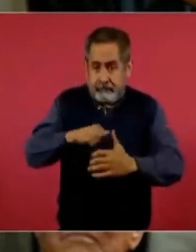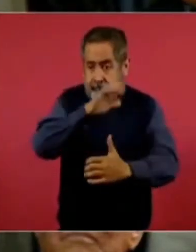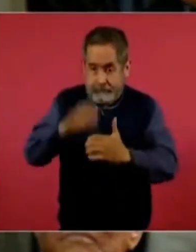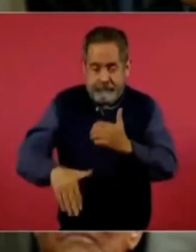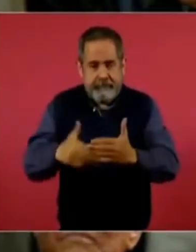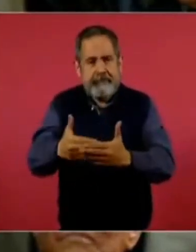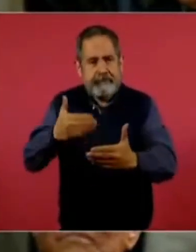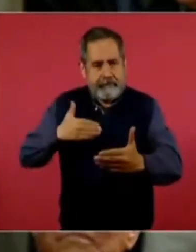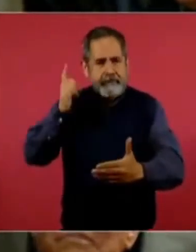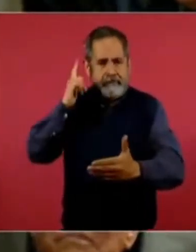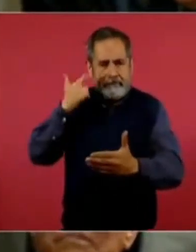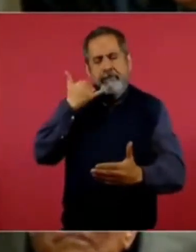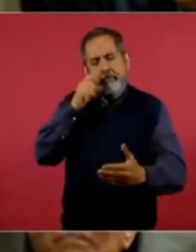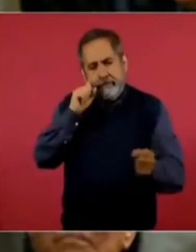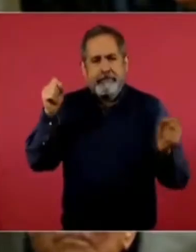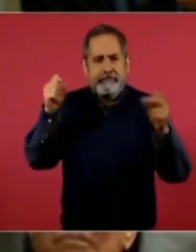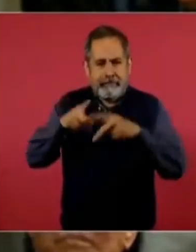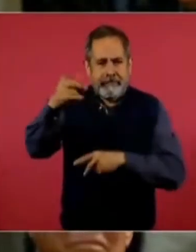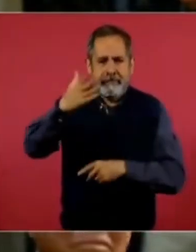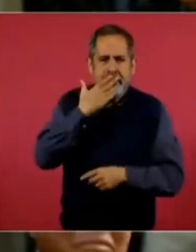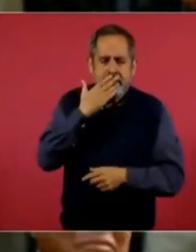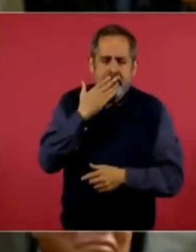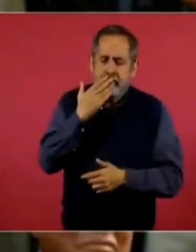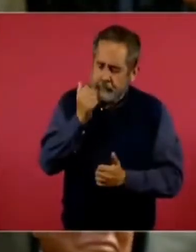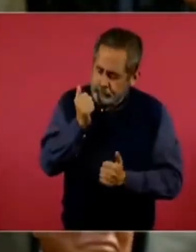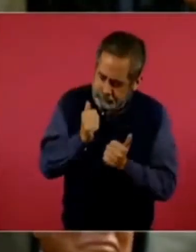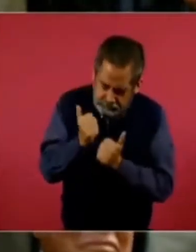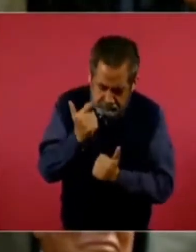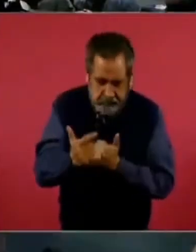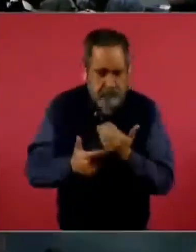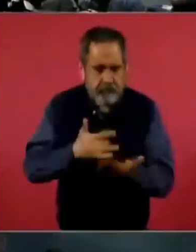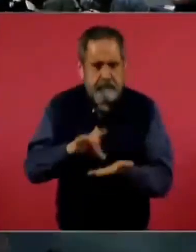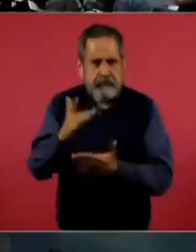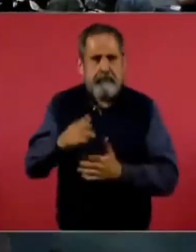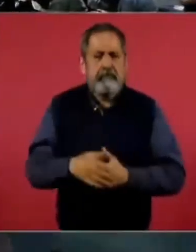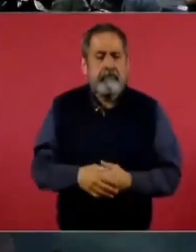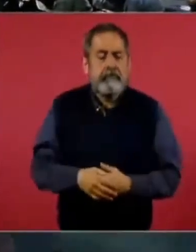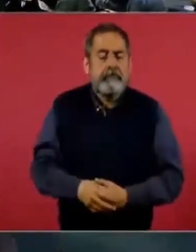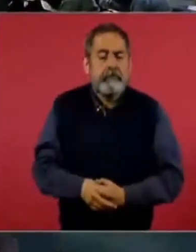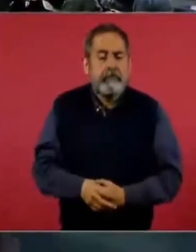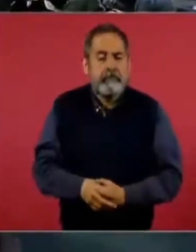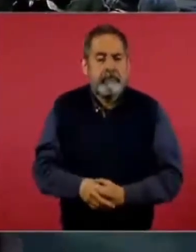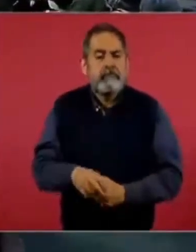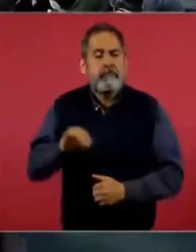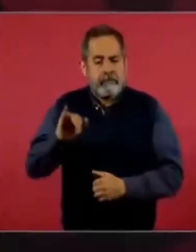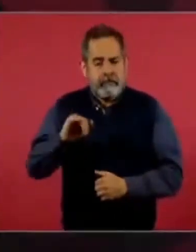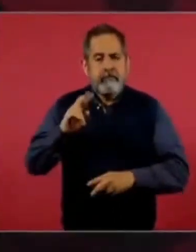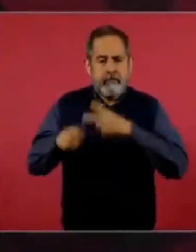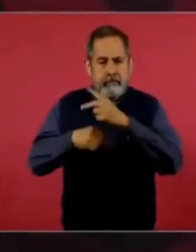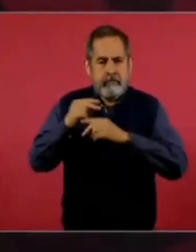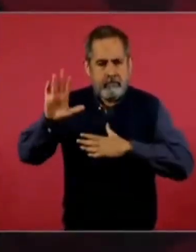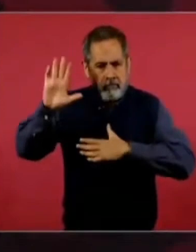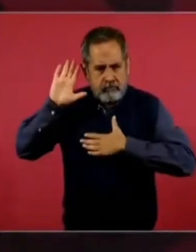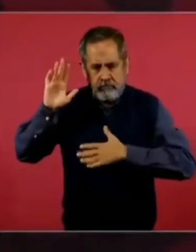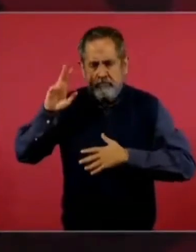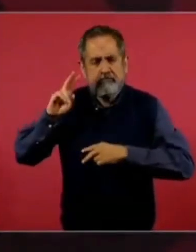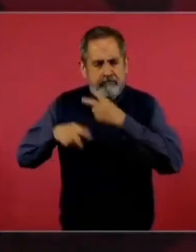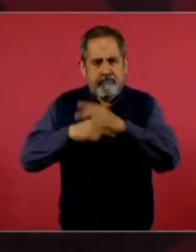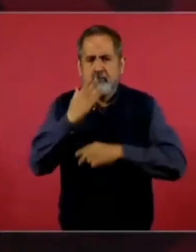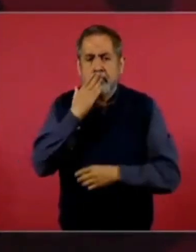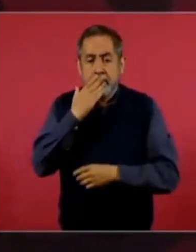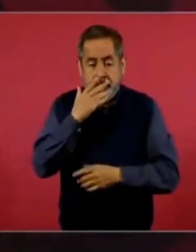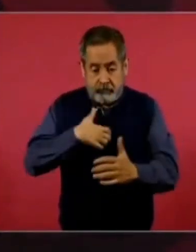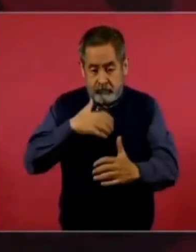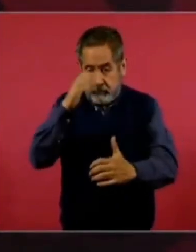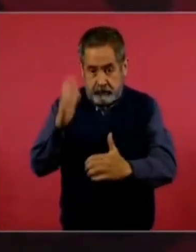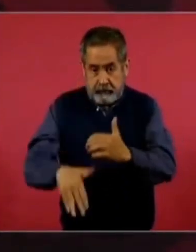administración, pero por supuesto que en Sonora le reiteramos el agradecimiento. Sí, vamos a ir a Sonora, ya nos comprometimos. Antes de que